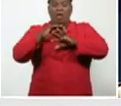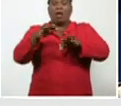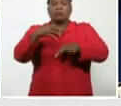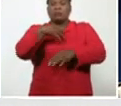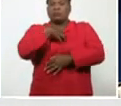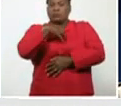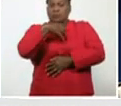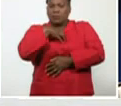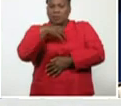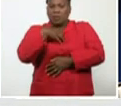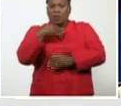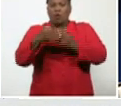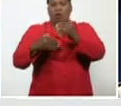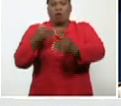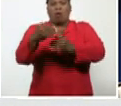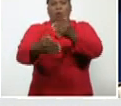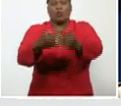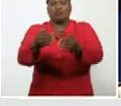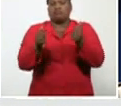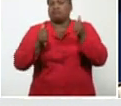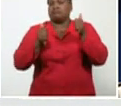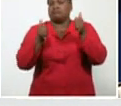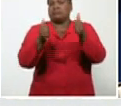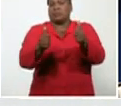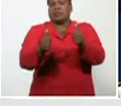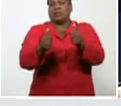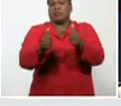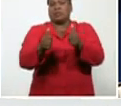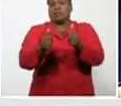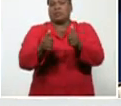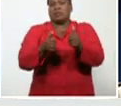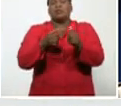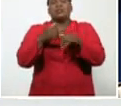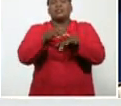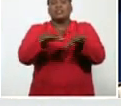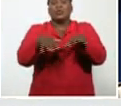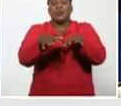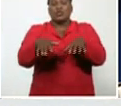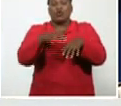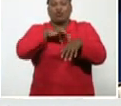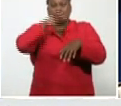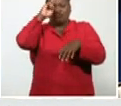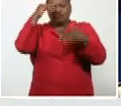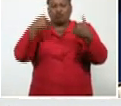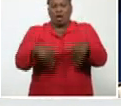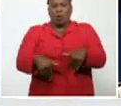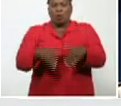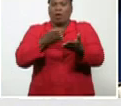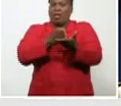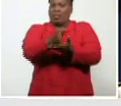tienen una evolución favorable, una evolución estable de su enfermedad.